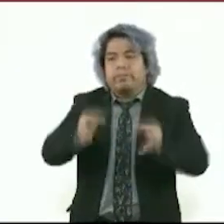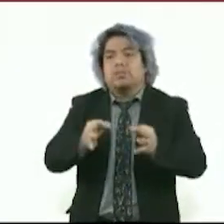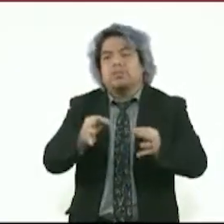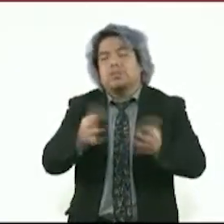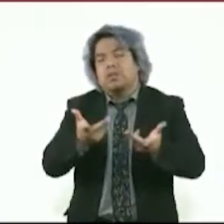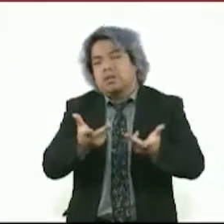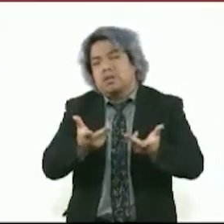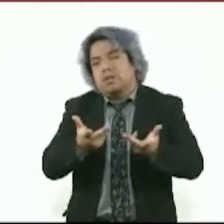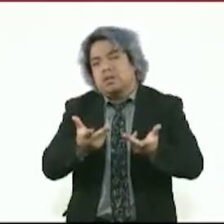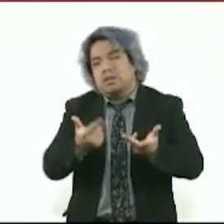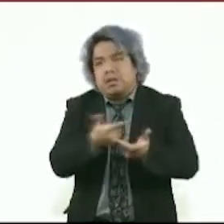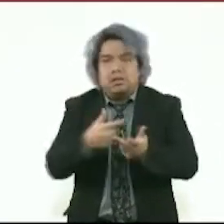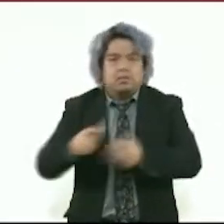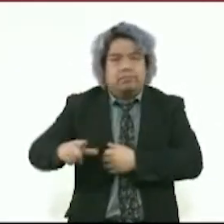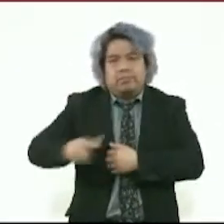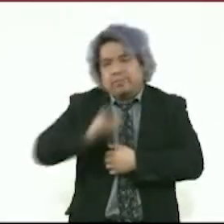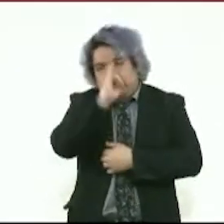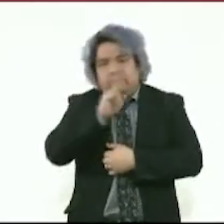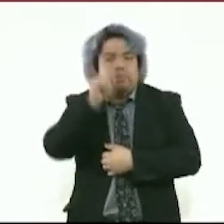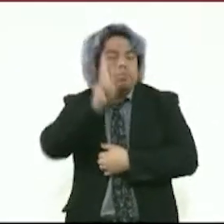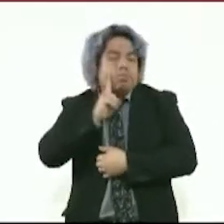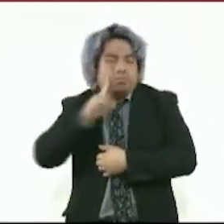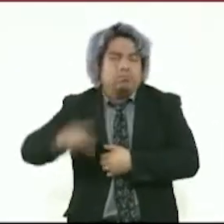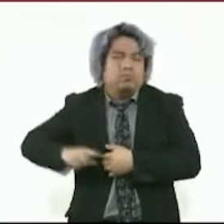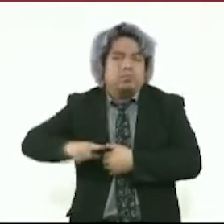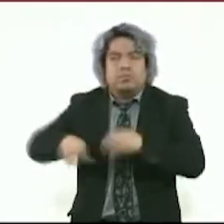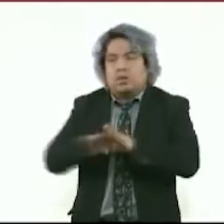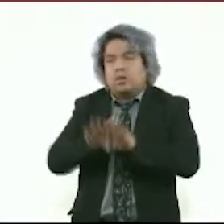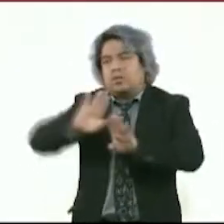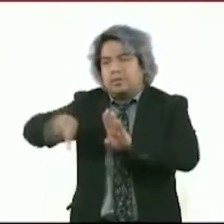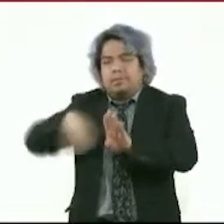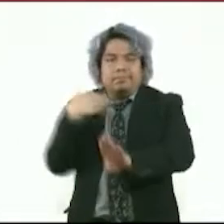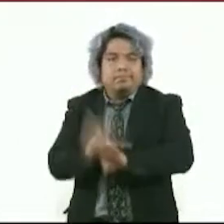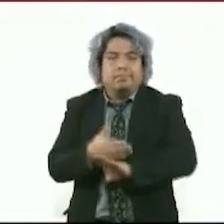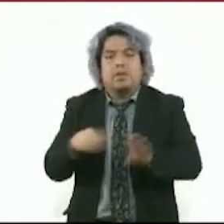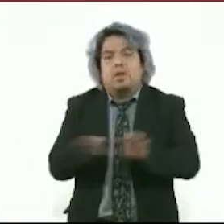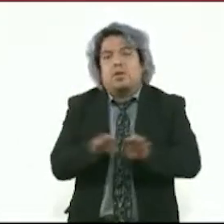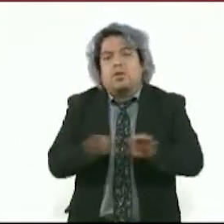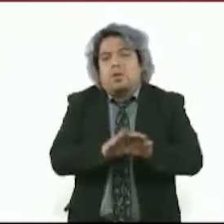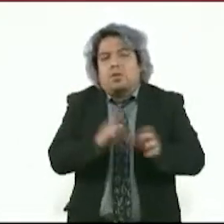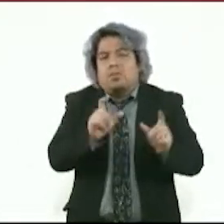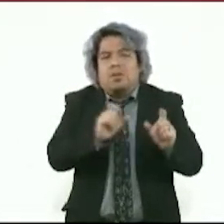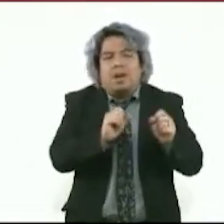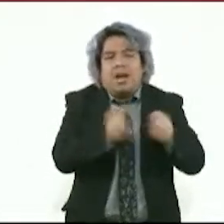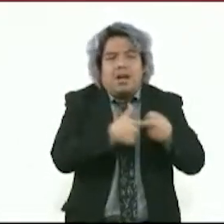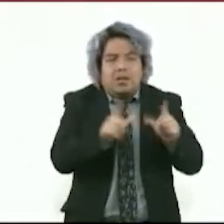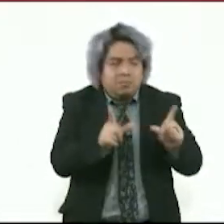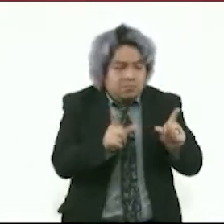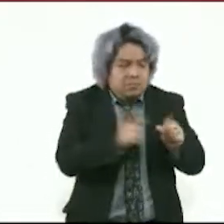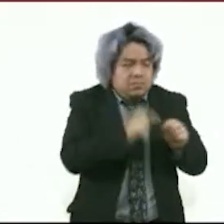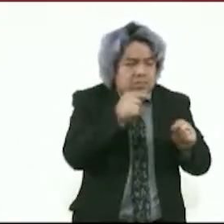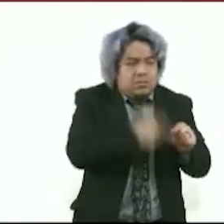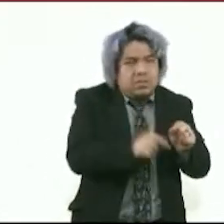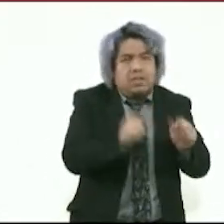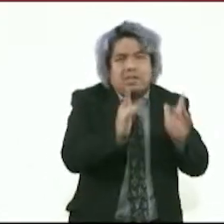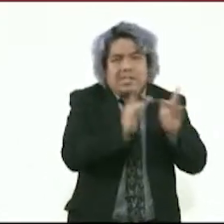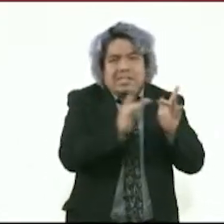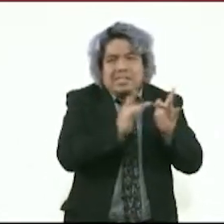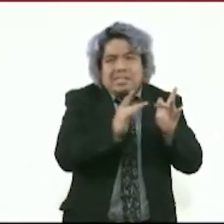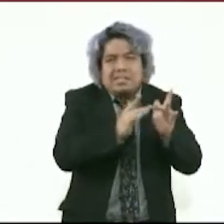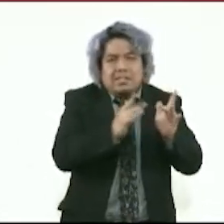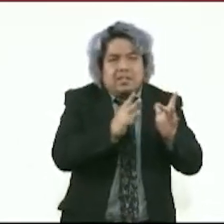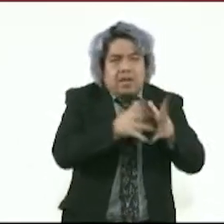la jefa de gobierno, cómo a partir de una nota que saliera publicada en una red social,